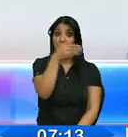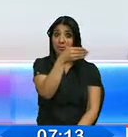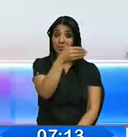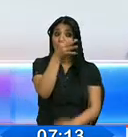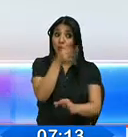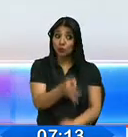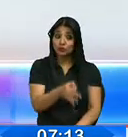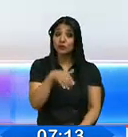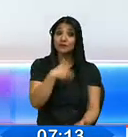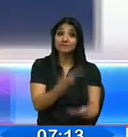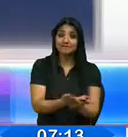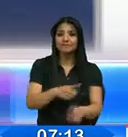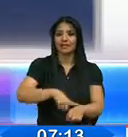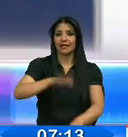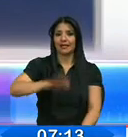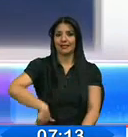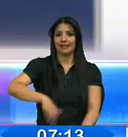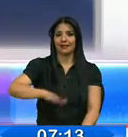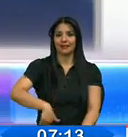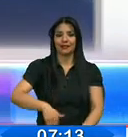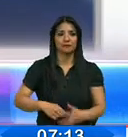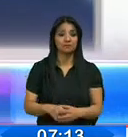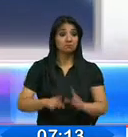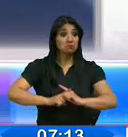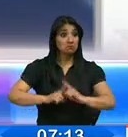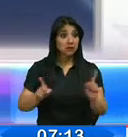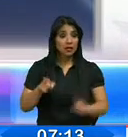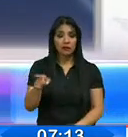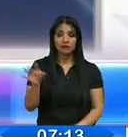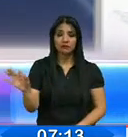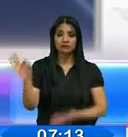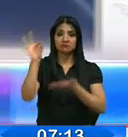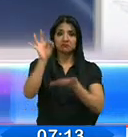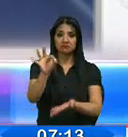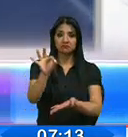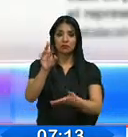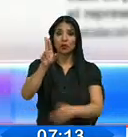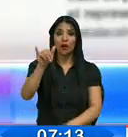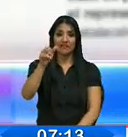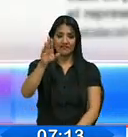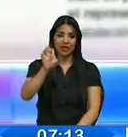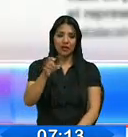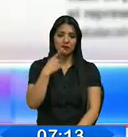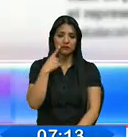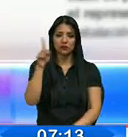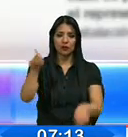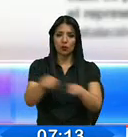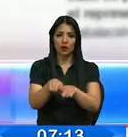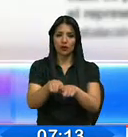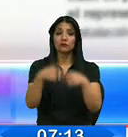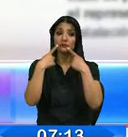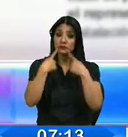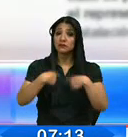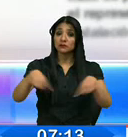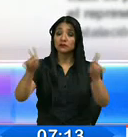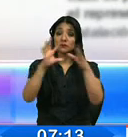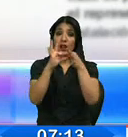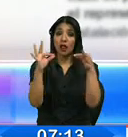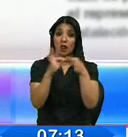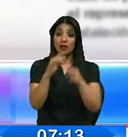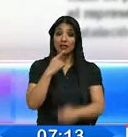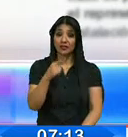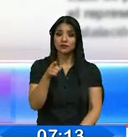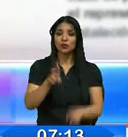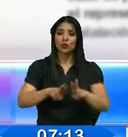a la audiencia de juicio. Hecho que es rechazado por el representante de la UAFE, mencionando a través de un comunicado que la